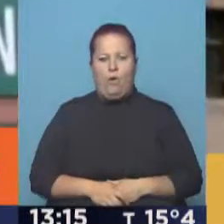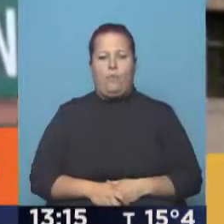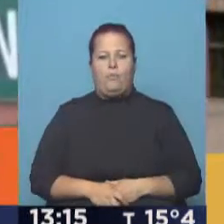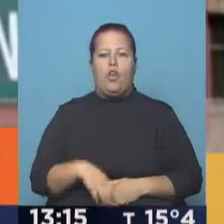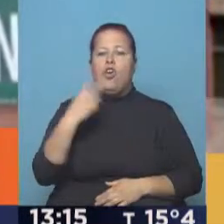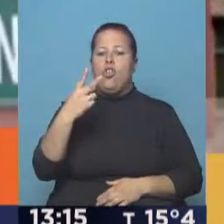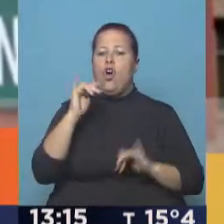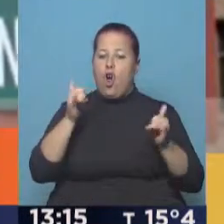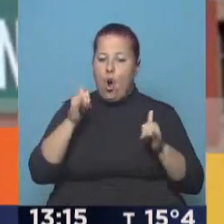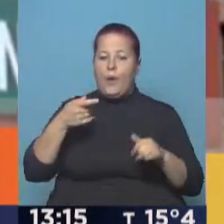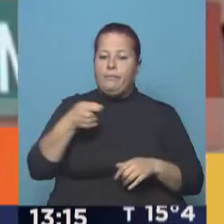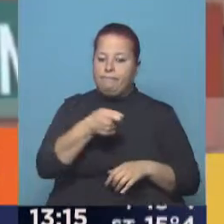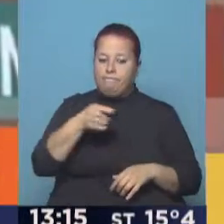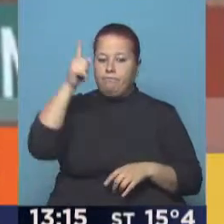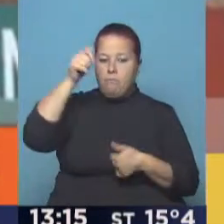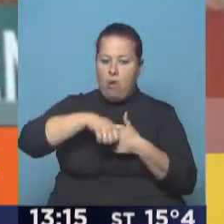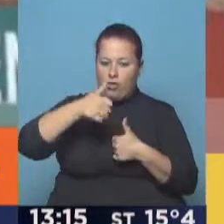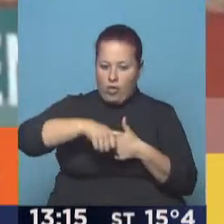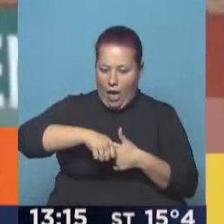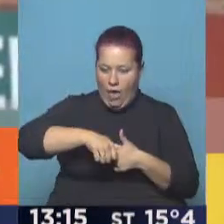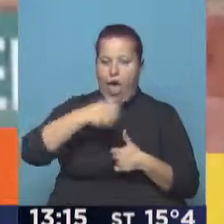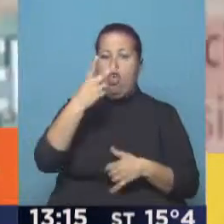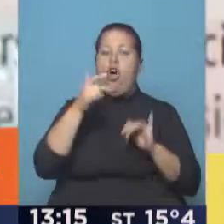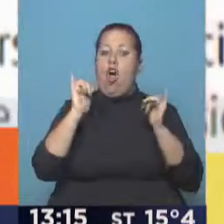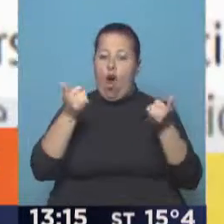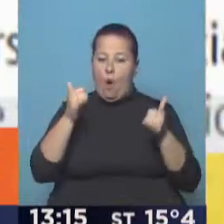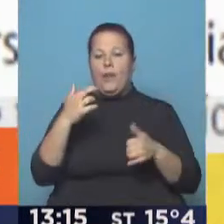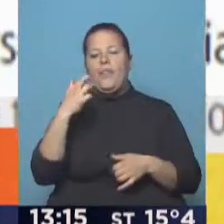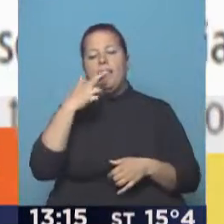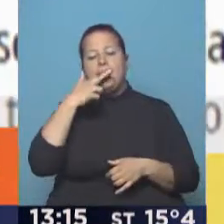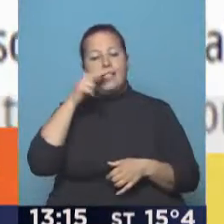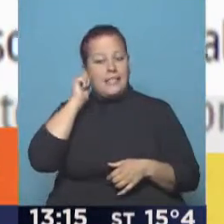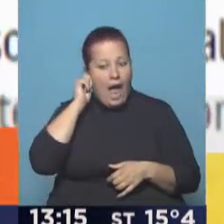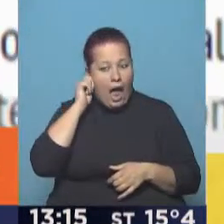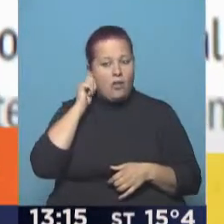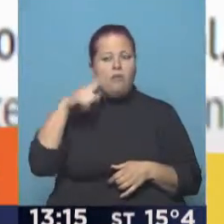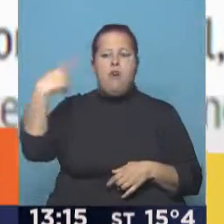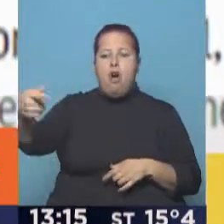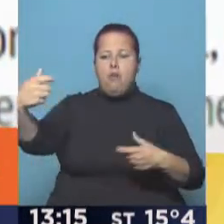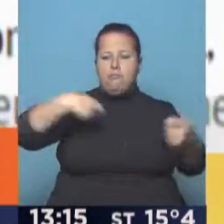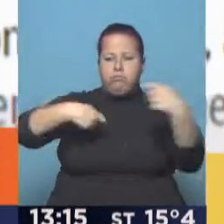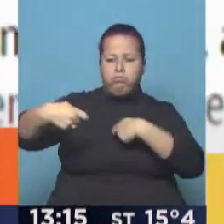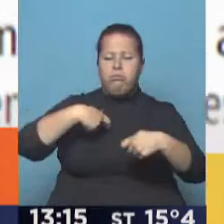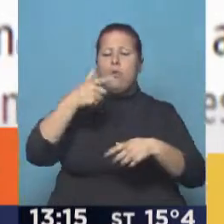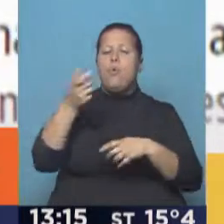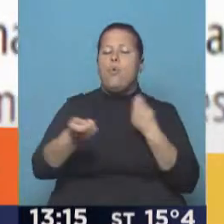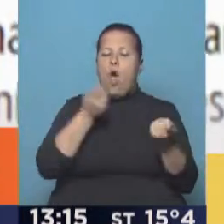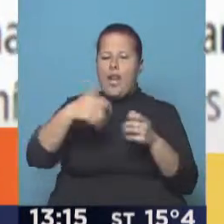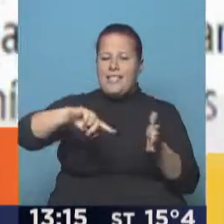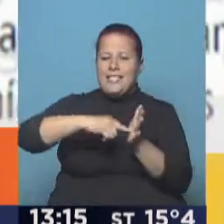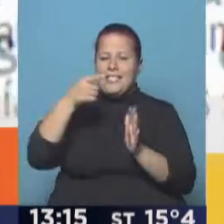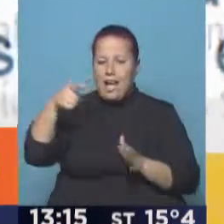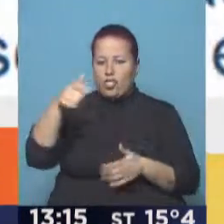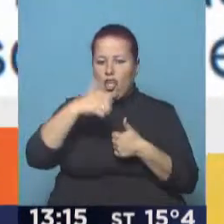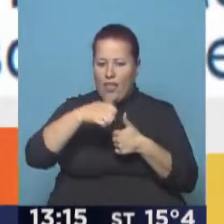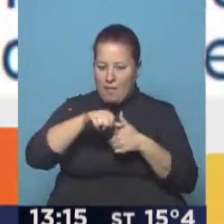Dos jóvenes apuñalados en posadas. Dos adolescentes de 17 años fueron atacados a la salida de un boliche en pleno centro de